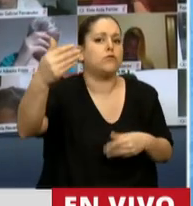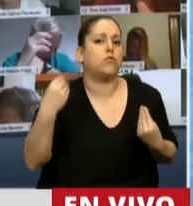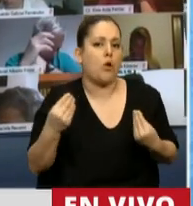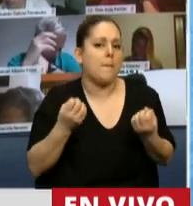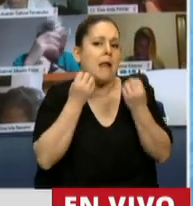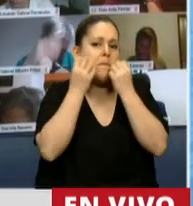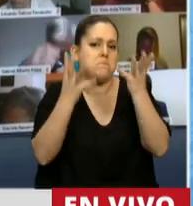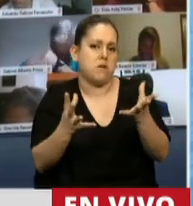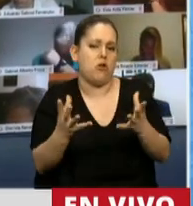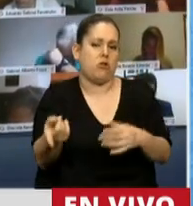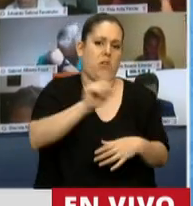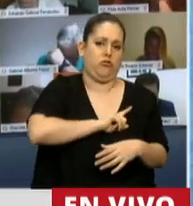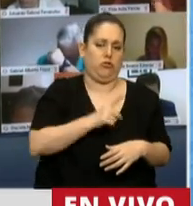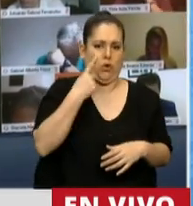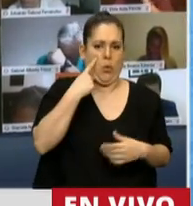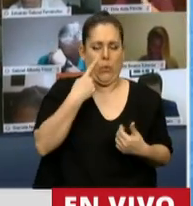mejores que nosotros.